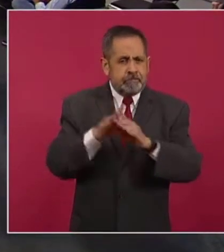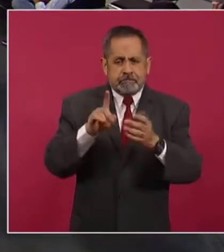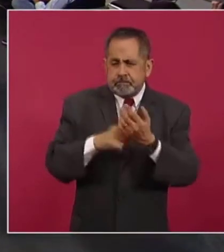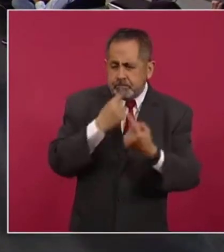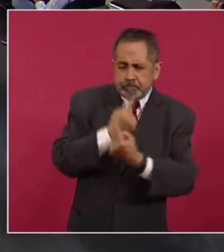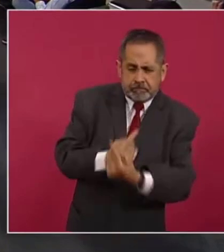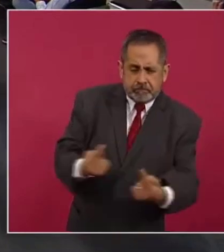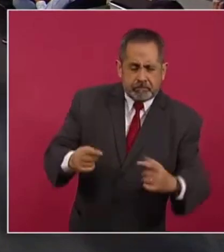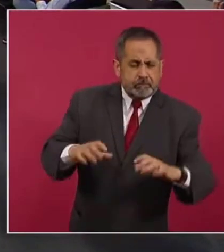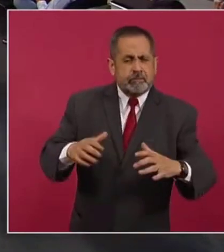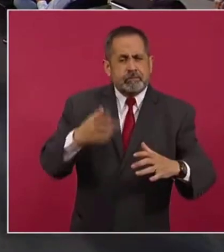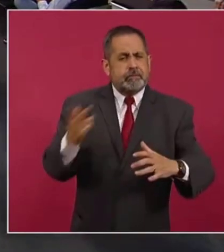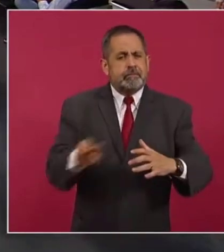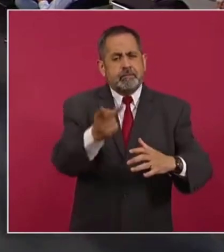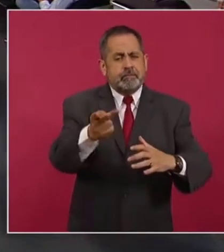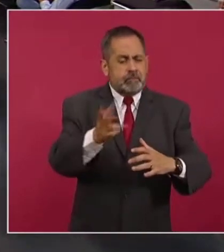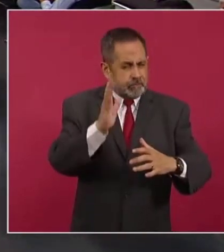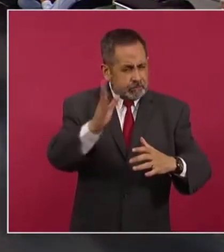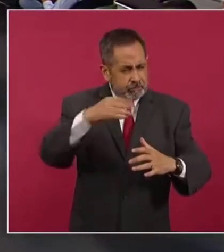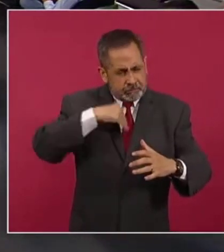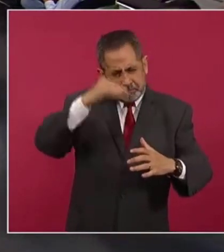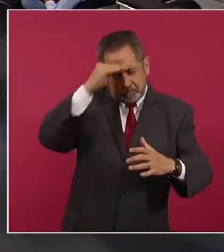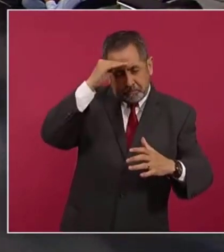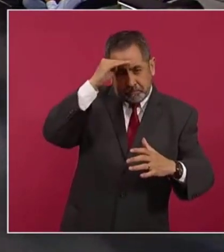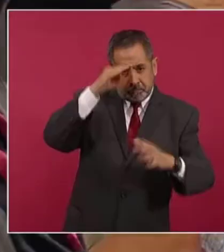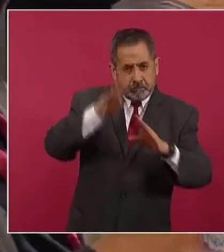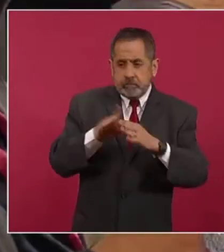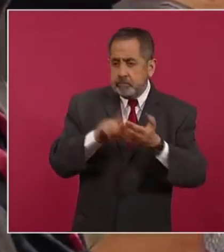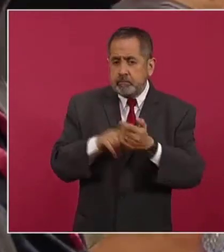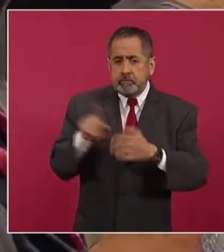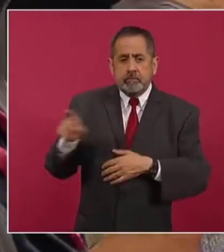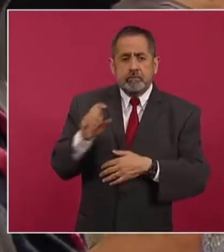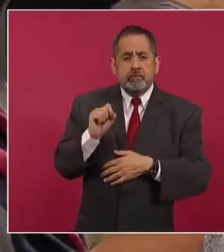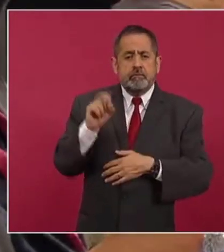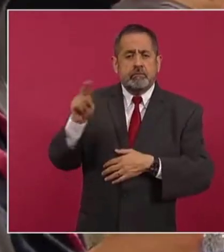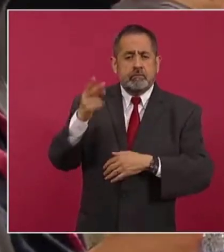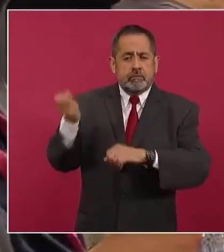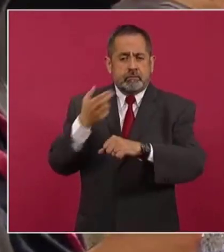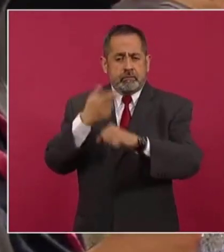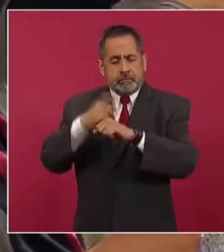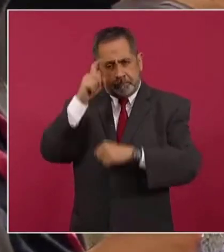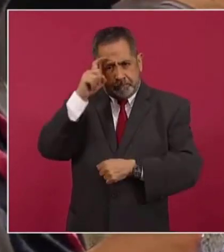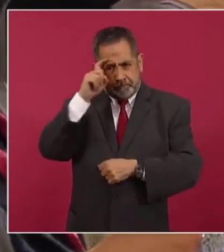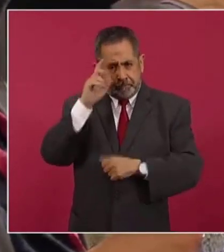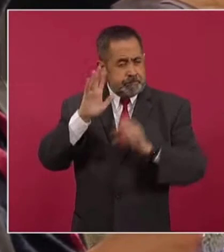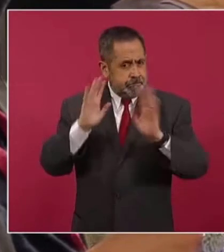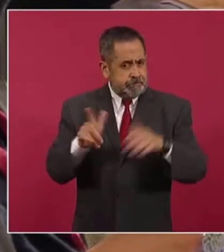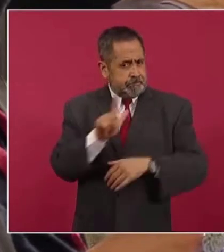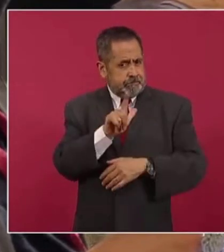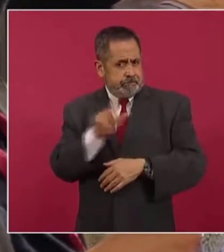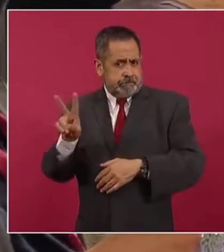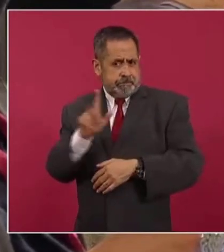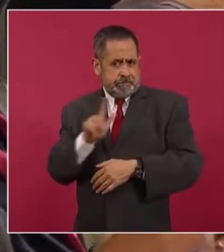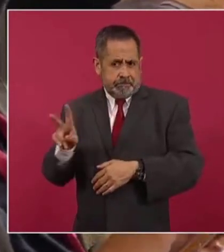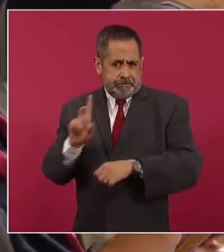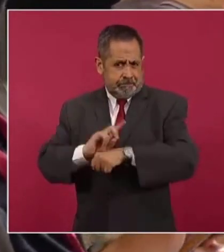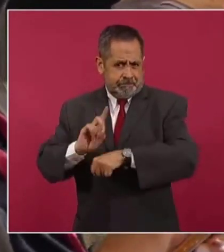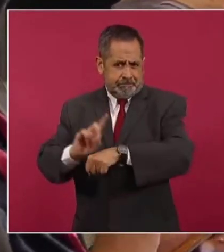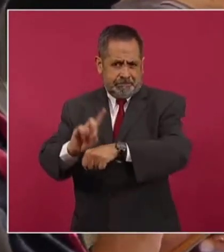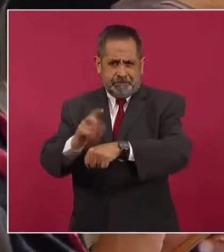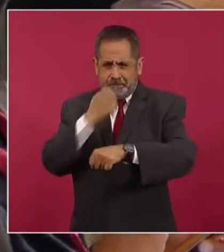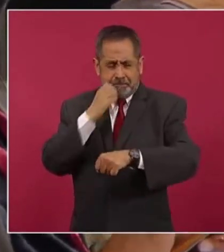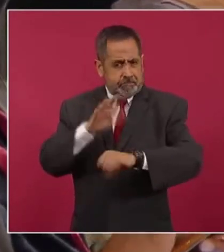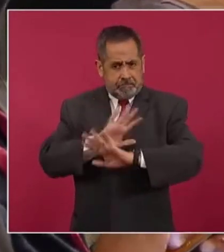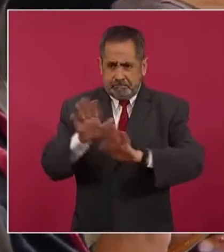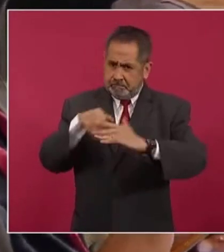es preguntarle si ya se contempla justamente con el subsecretario Hugo López-Gatell el tema del regreso a clases ya diarias o la normalidad